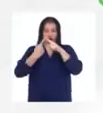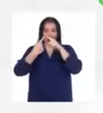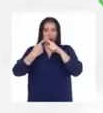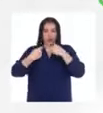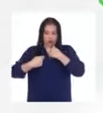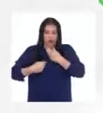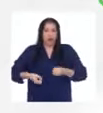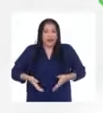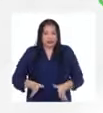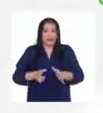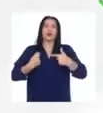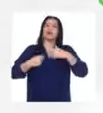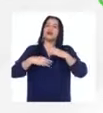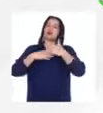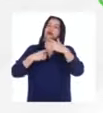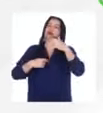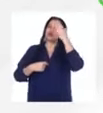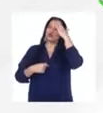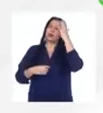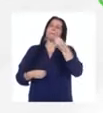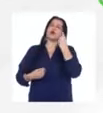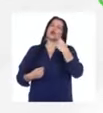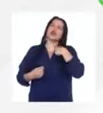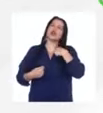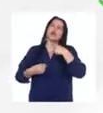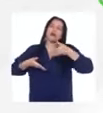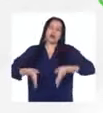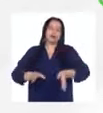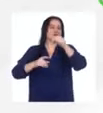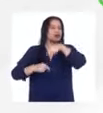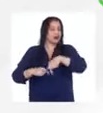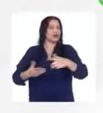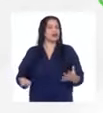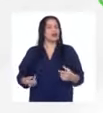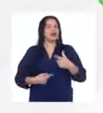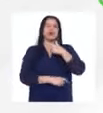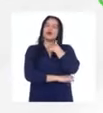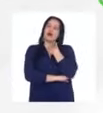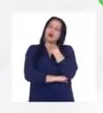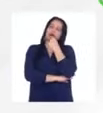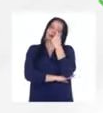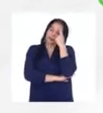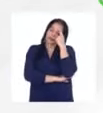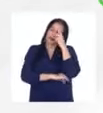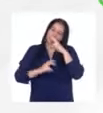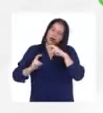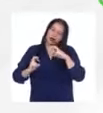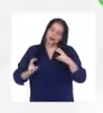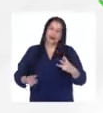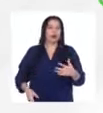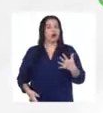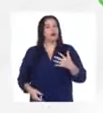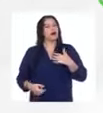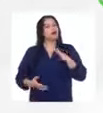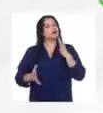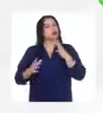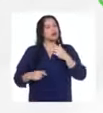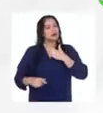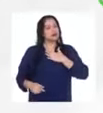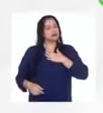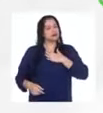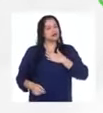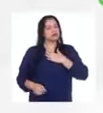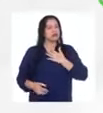supe ¿para qué nací? ¿no? y eso eso me dejó pensando porque a los alrededor de de los 22